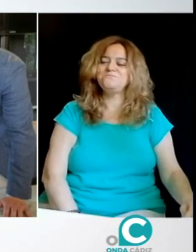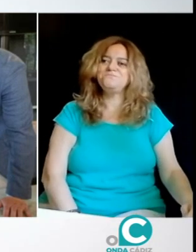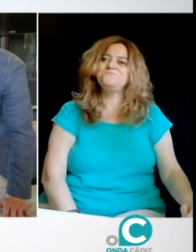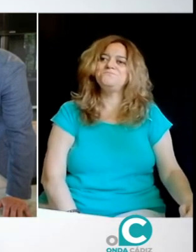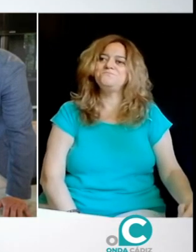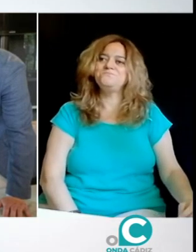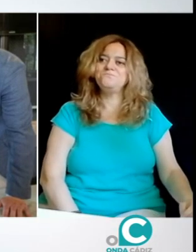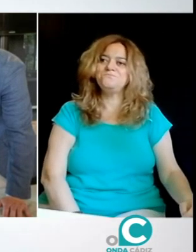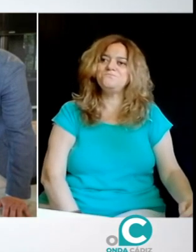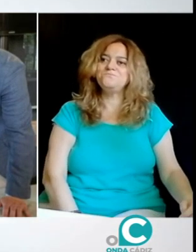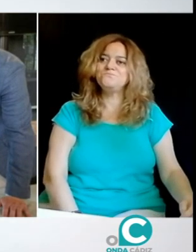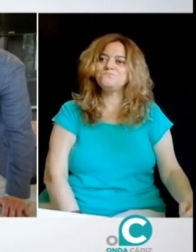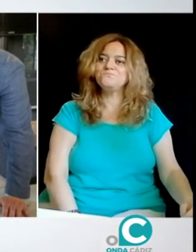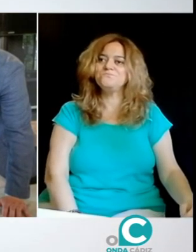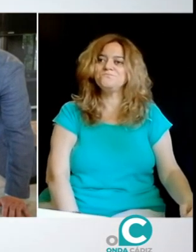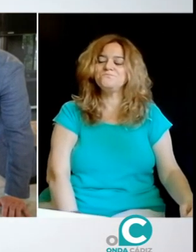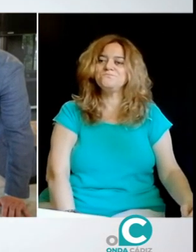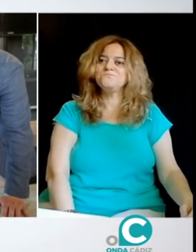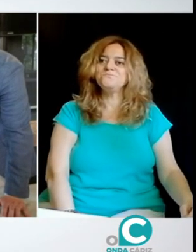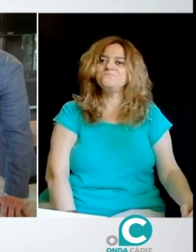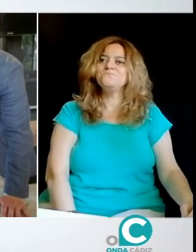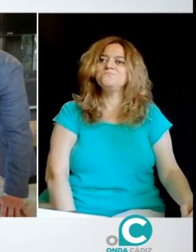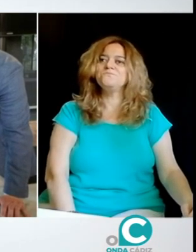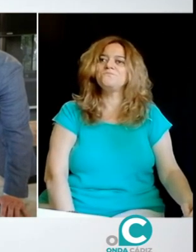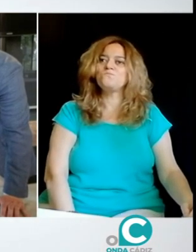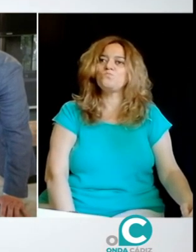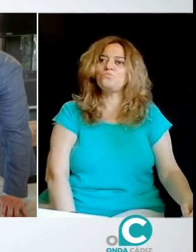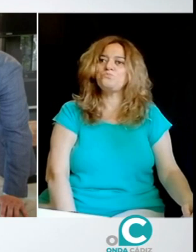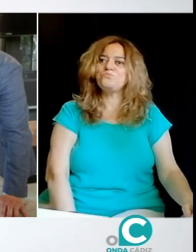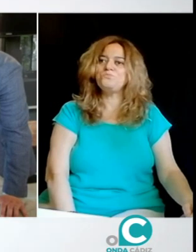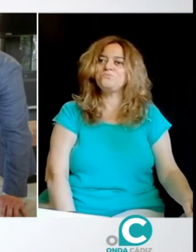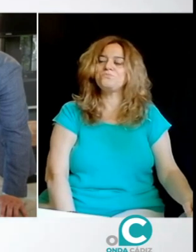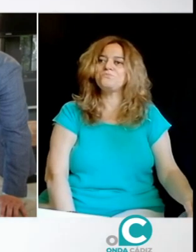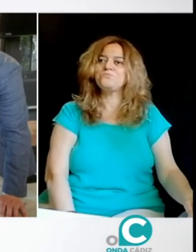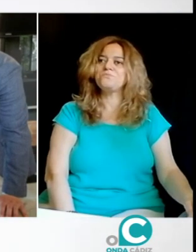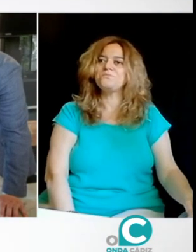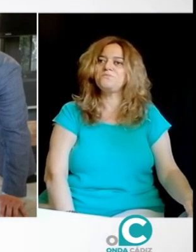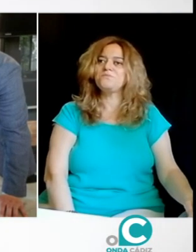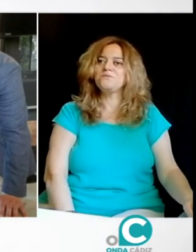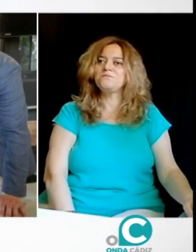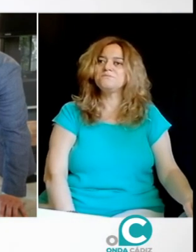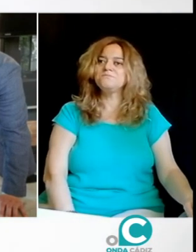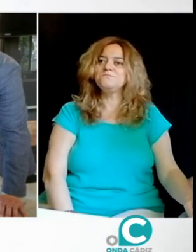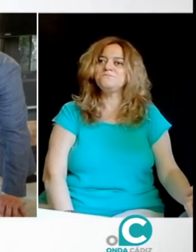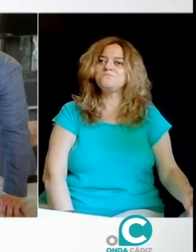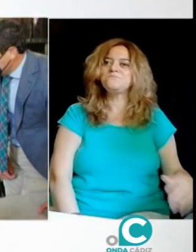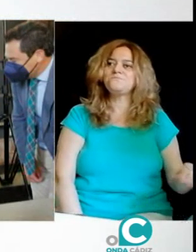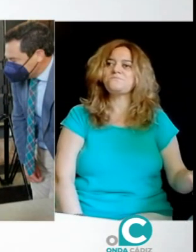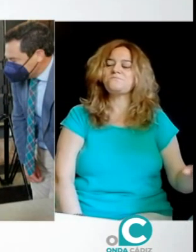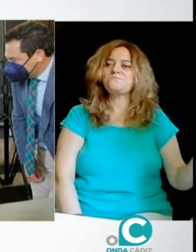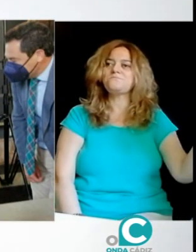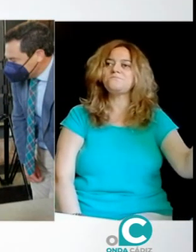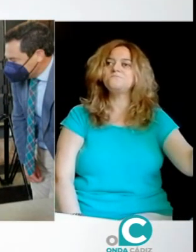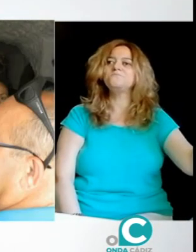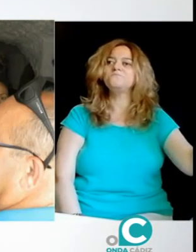que esté con nosotros y eso, pues, lo lleva a la coordinadora, ¿no?, que es la coordinadora de este servicio. Esta asociación, María del